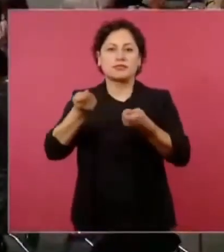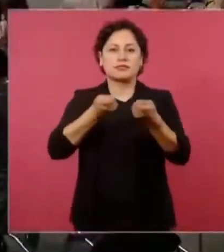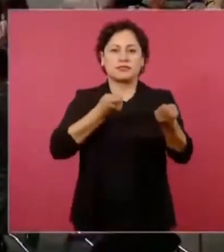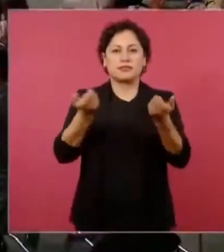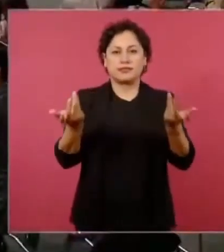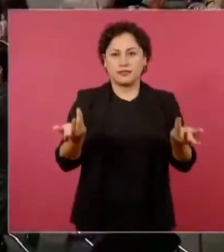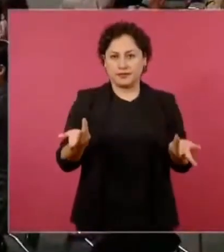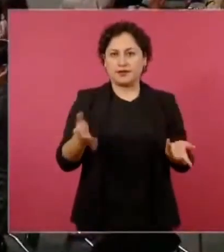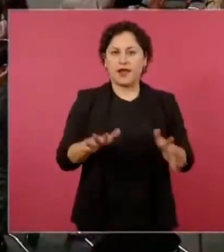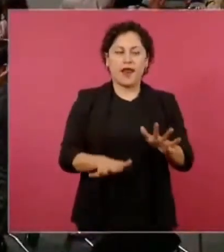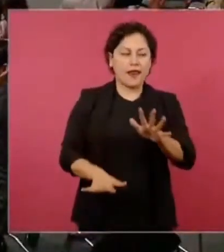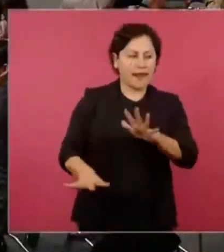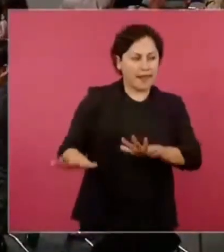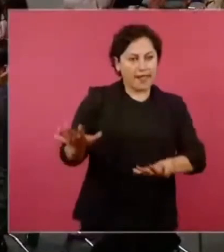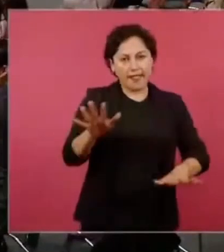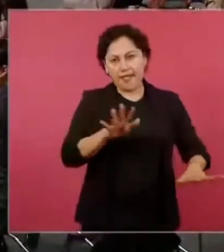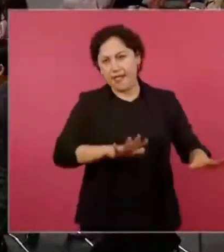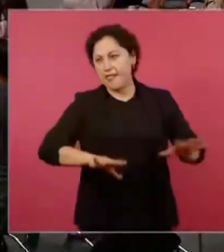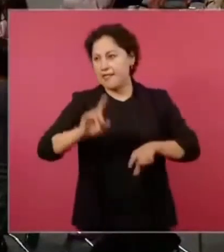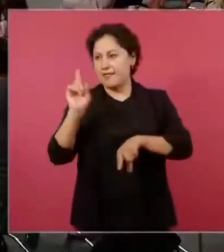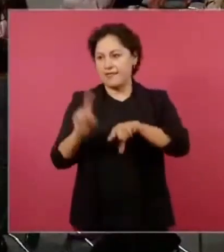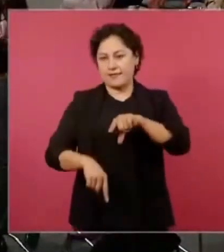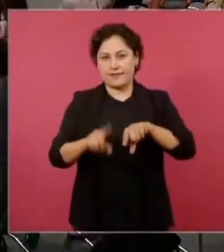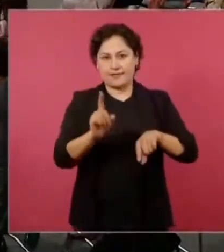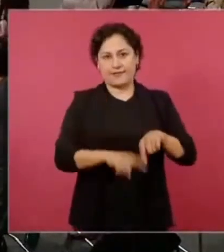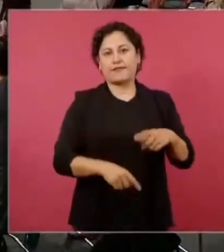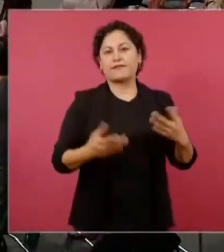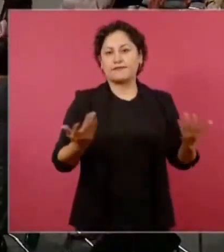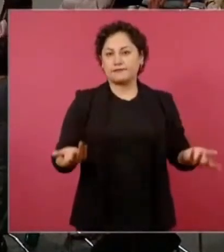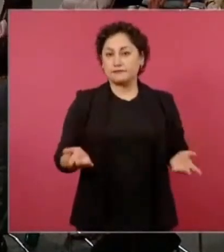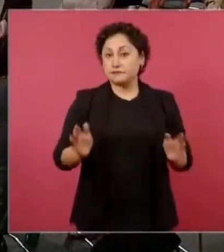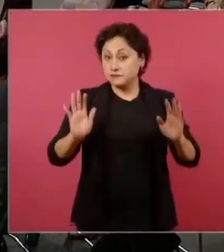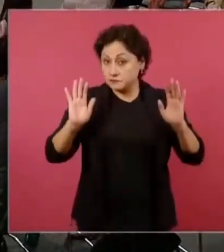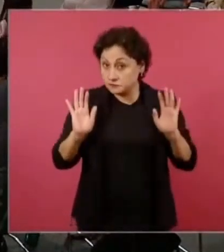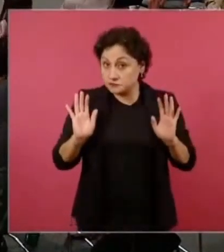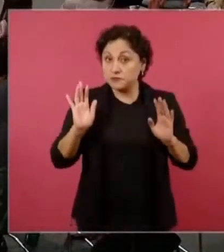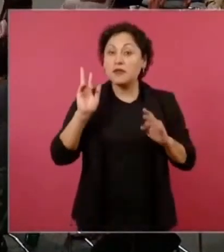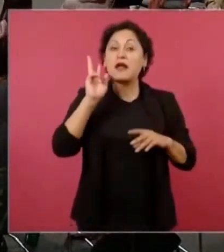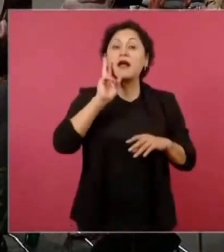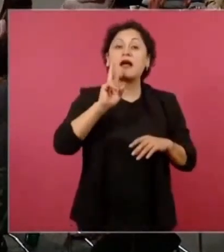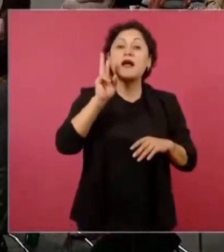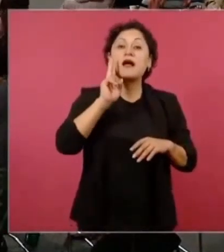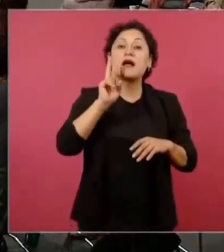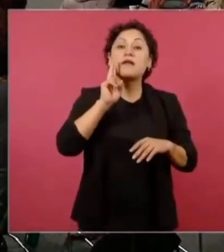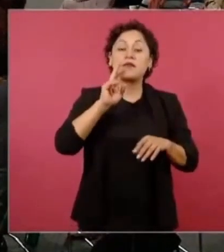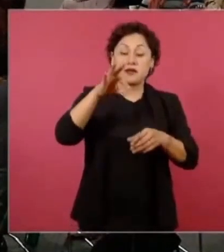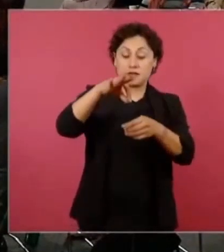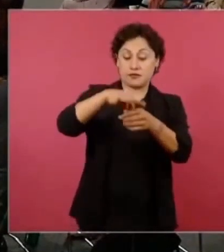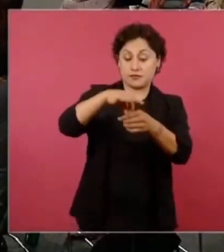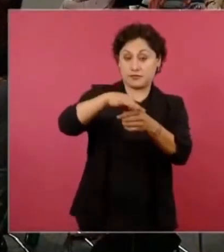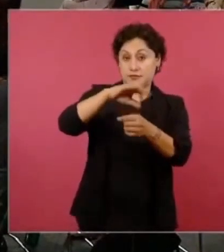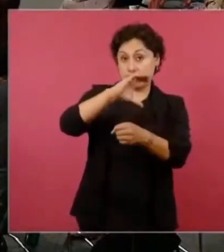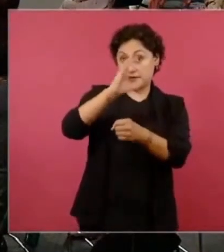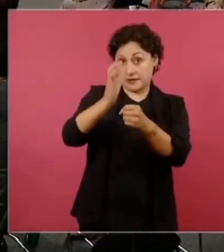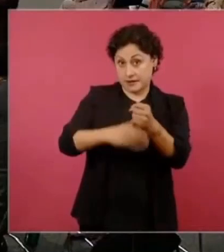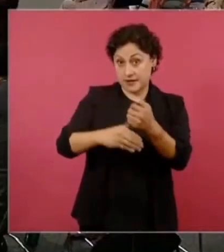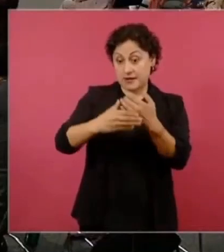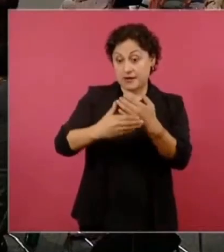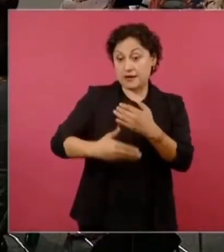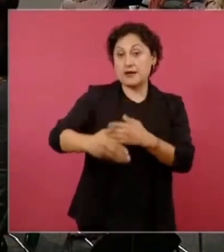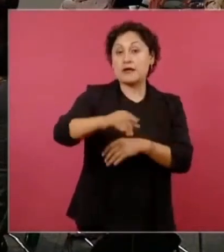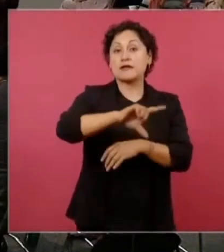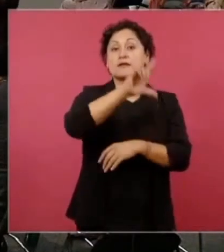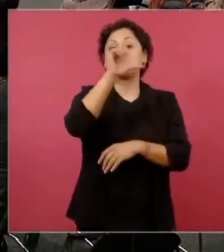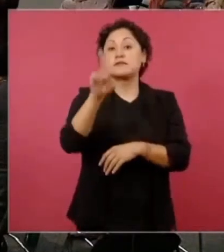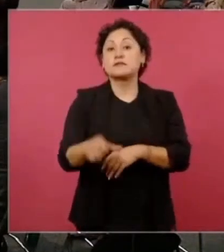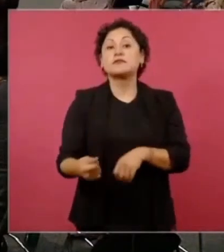Ojalá y pasando la elección los dueños de